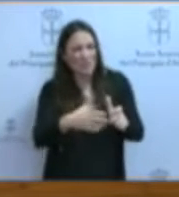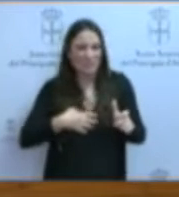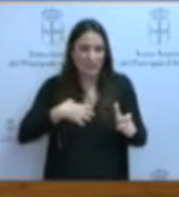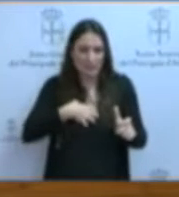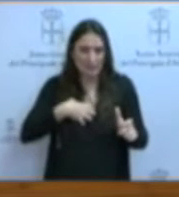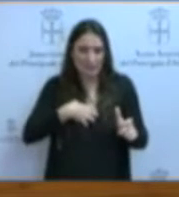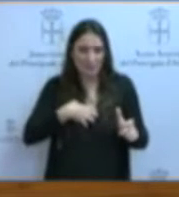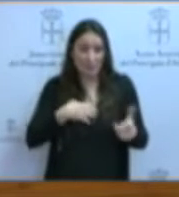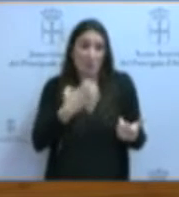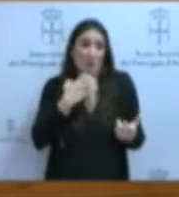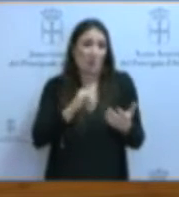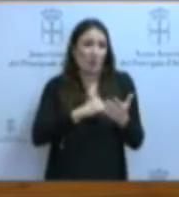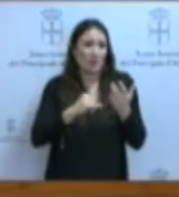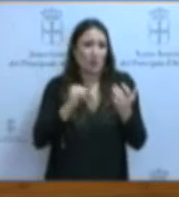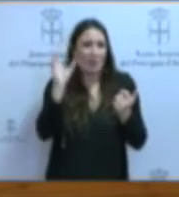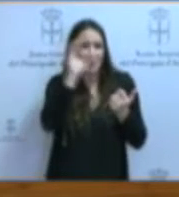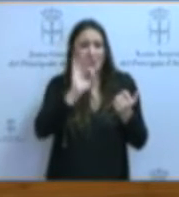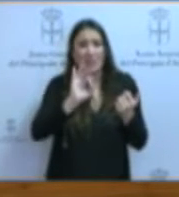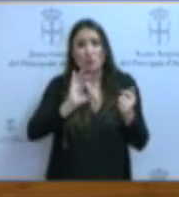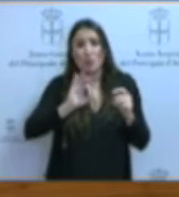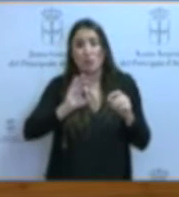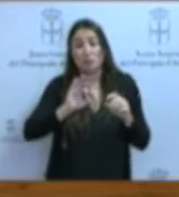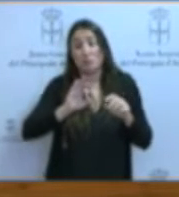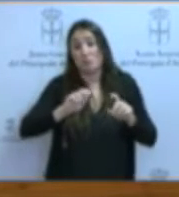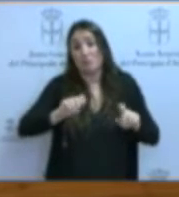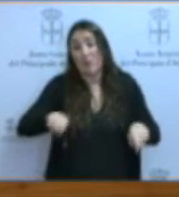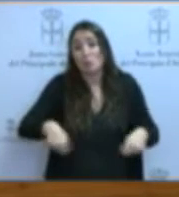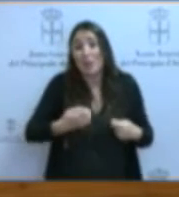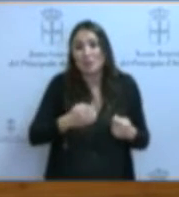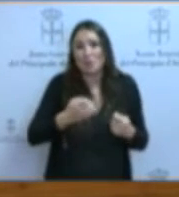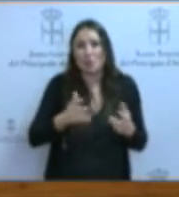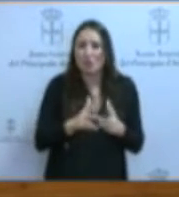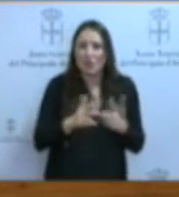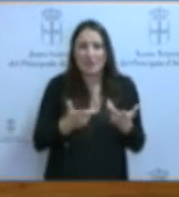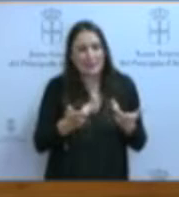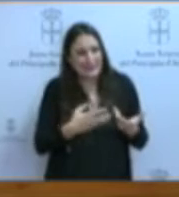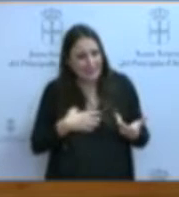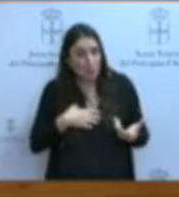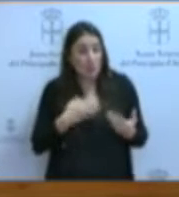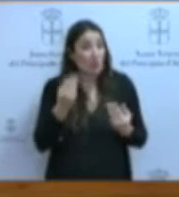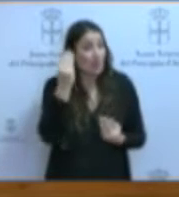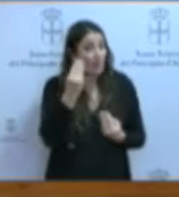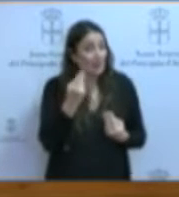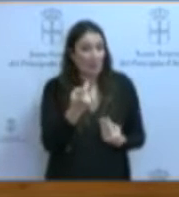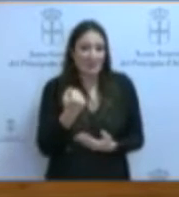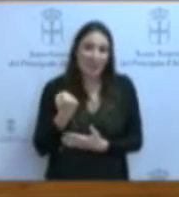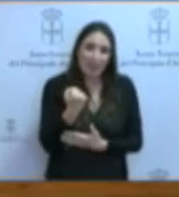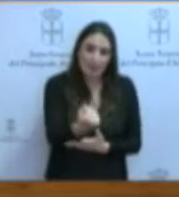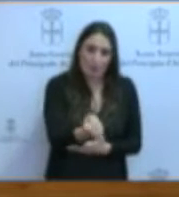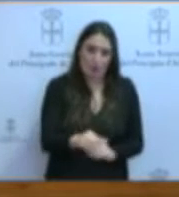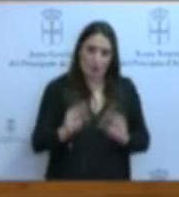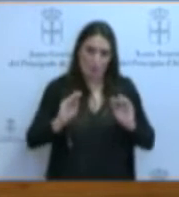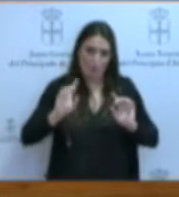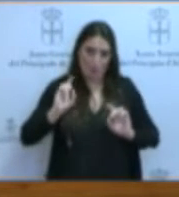científicas, sean sociales o naturales, en ese idioma. Creemos que la vía, por lo tanto, es el refuerzo de la formación del